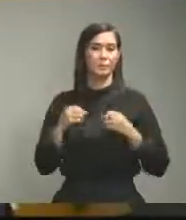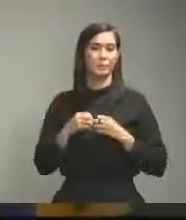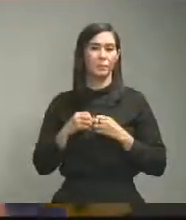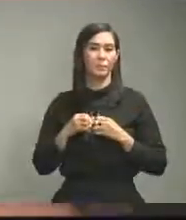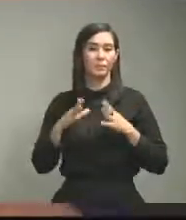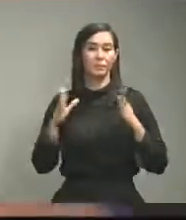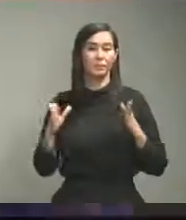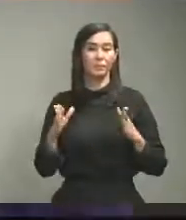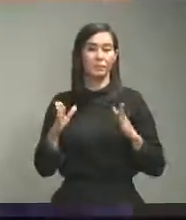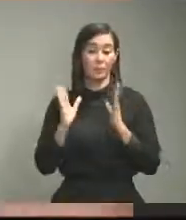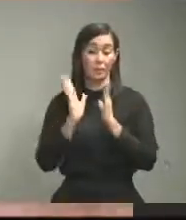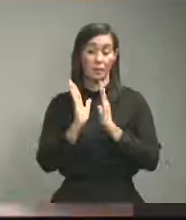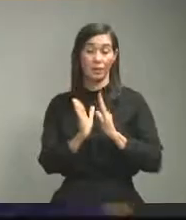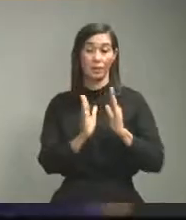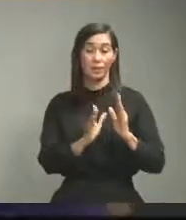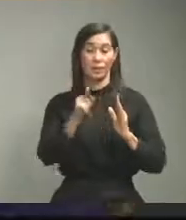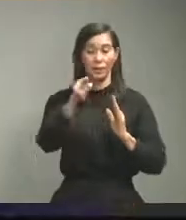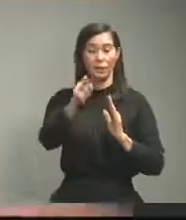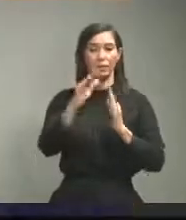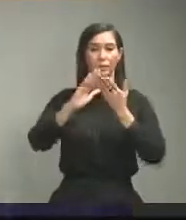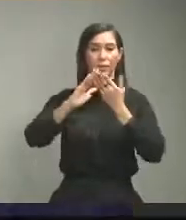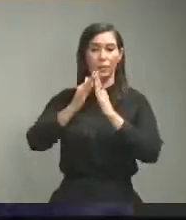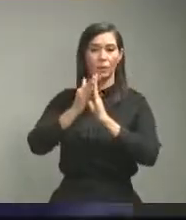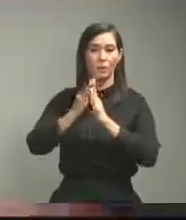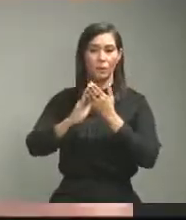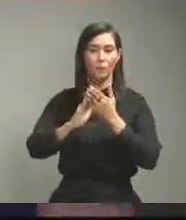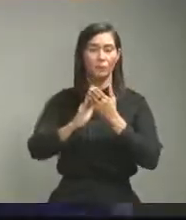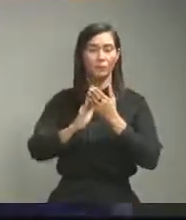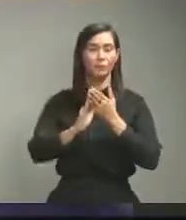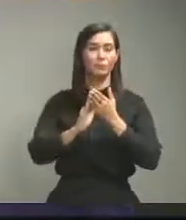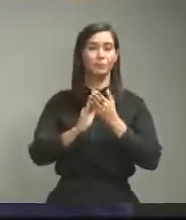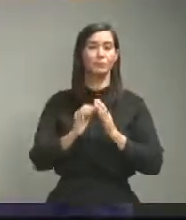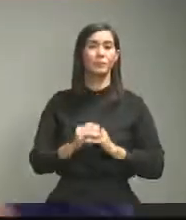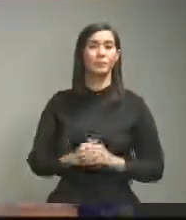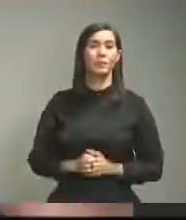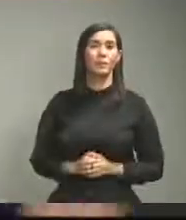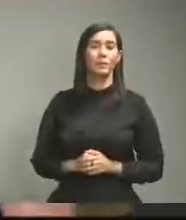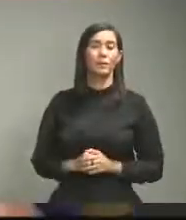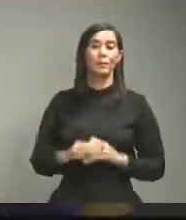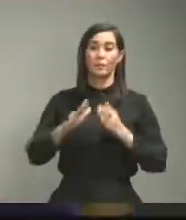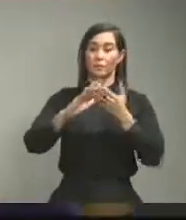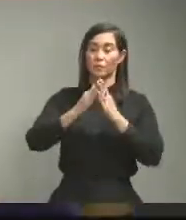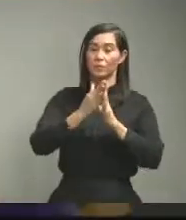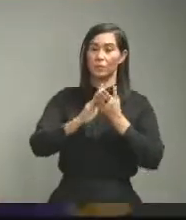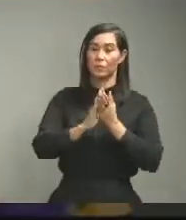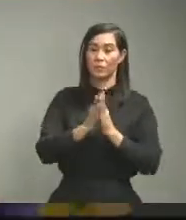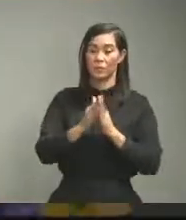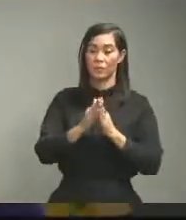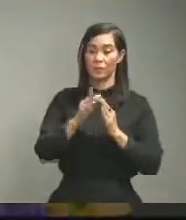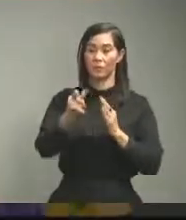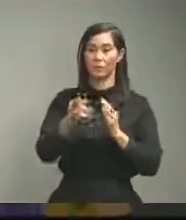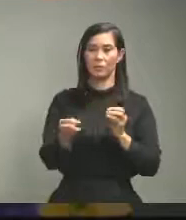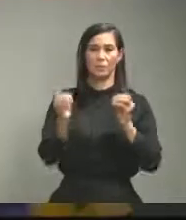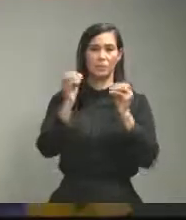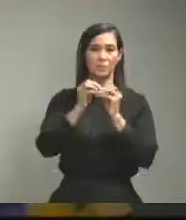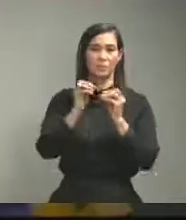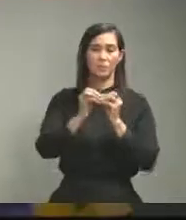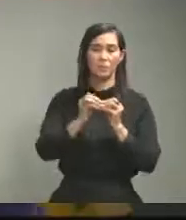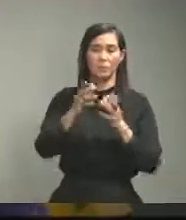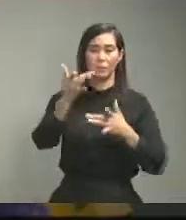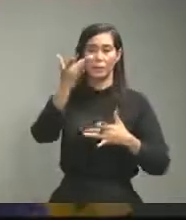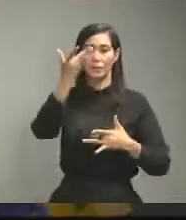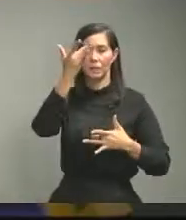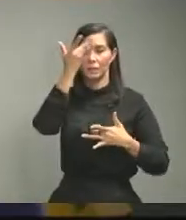para que esas comunidades como dijo Salvador en esos sitios más afectados quieran realmente